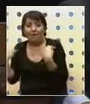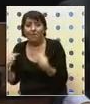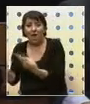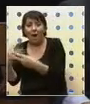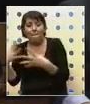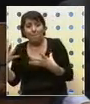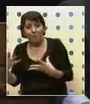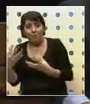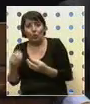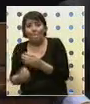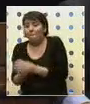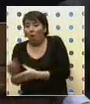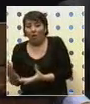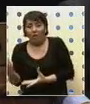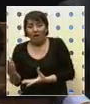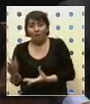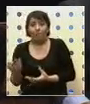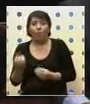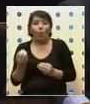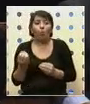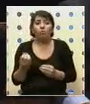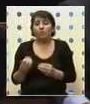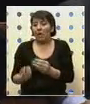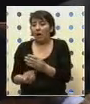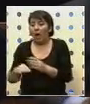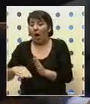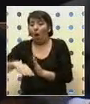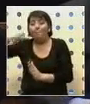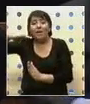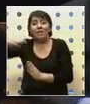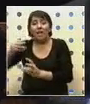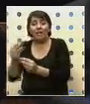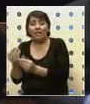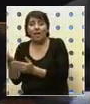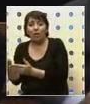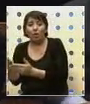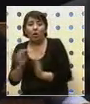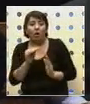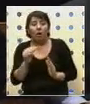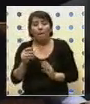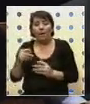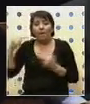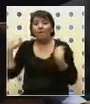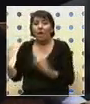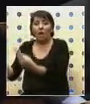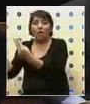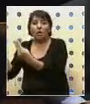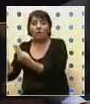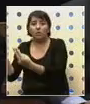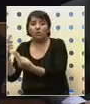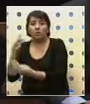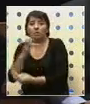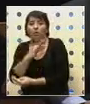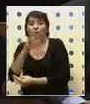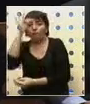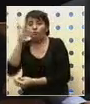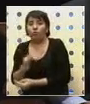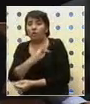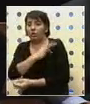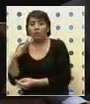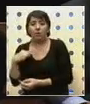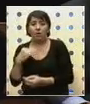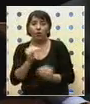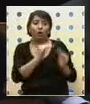se disminuye y se eliminan los fondos para senderos de Chile, una iniciativa sostenida durante largo tiempo que